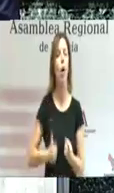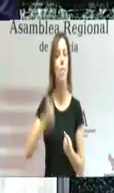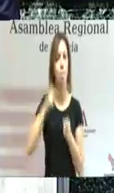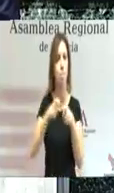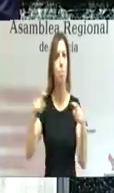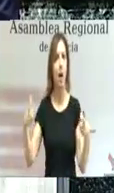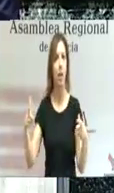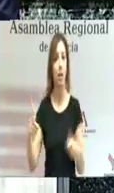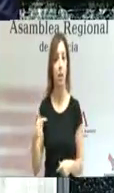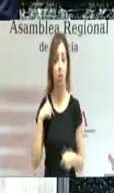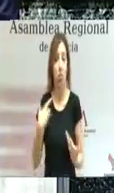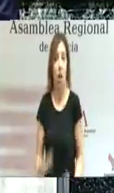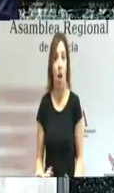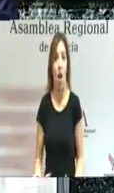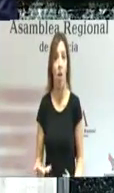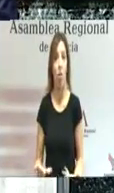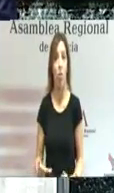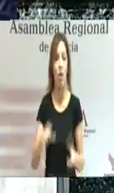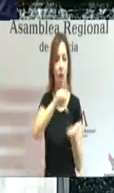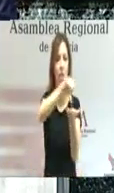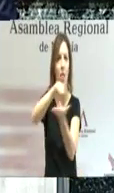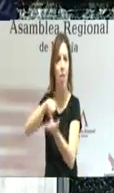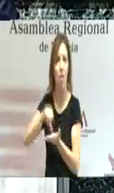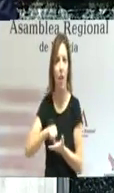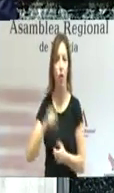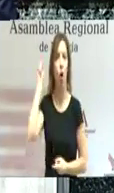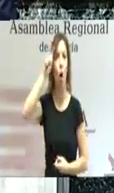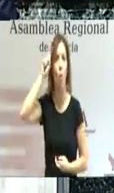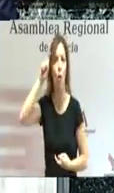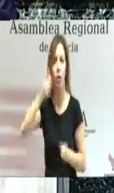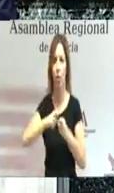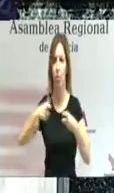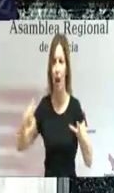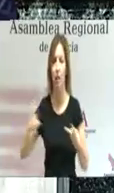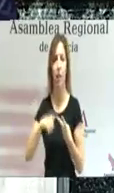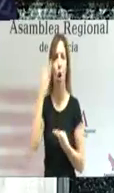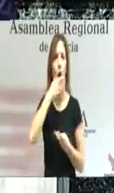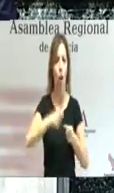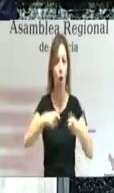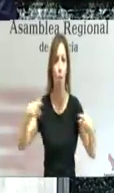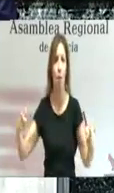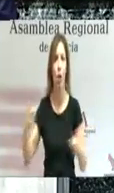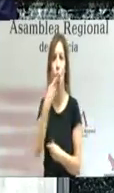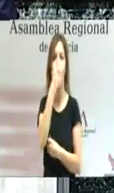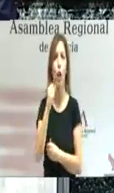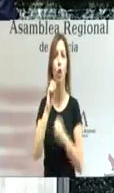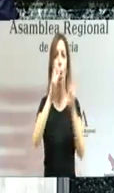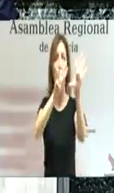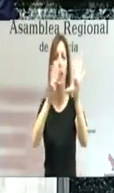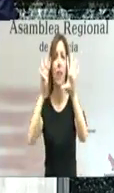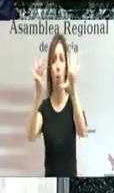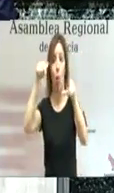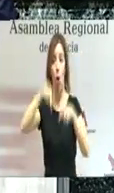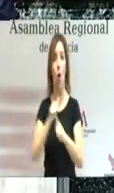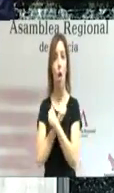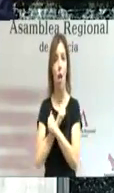Hoy disponemos de más centros, de más docentes, como los 489 que esperan hoy acceder a la función